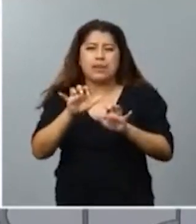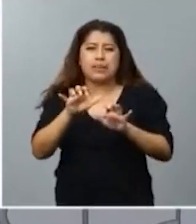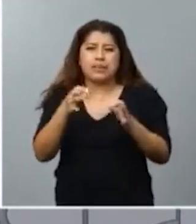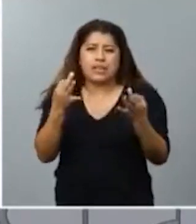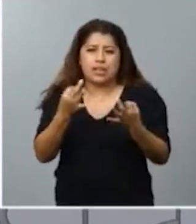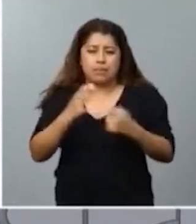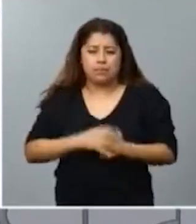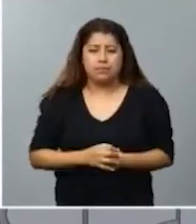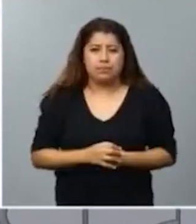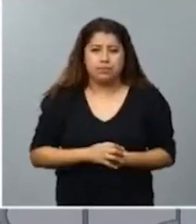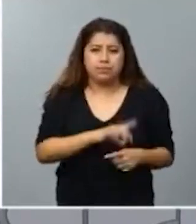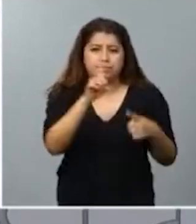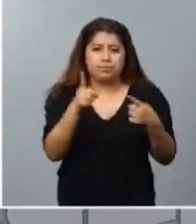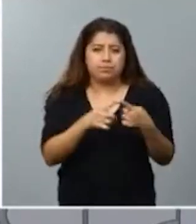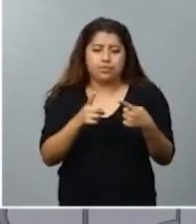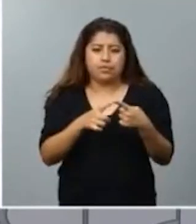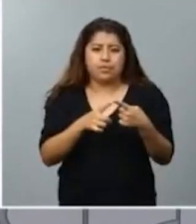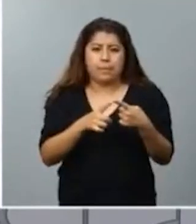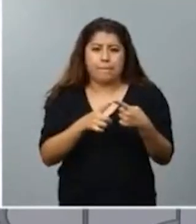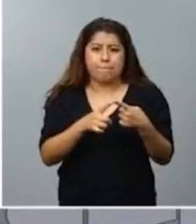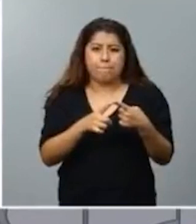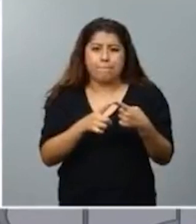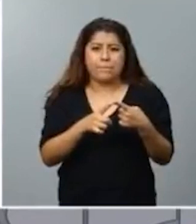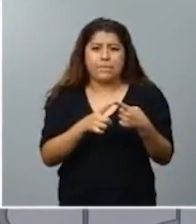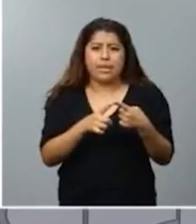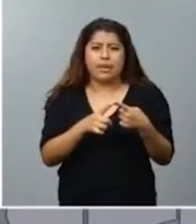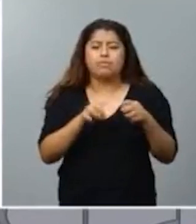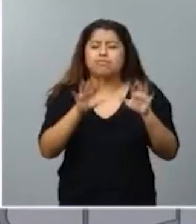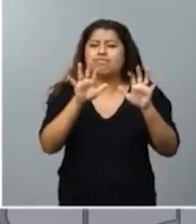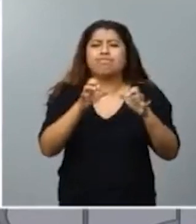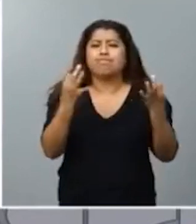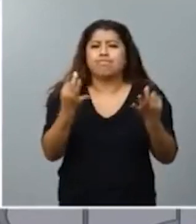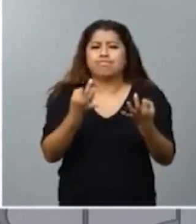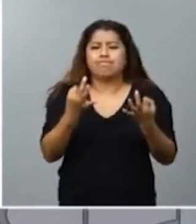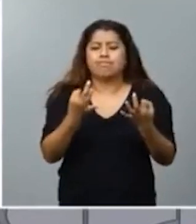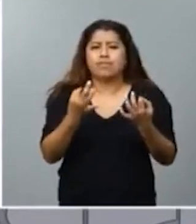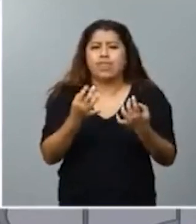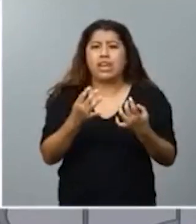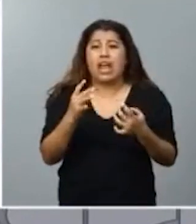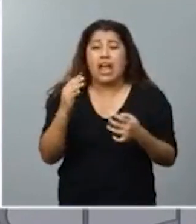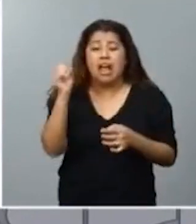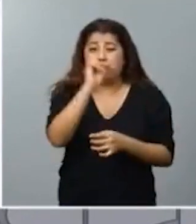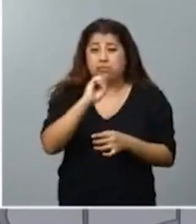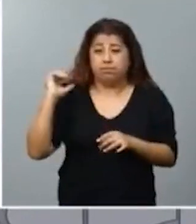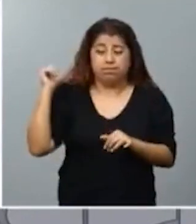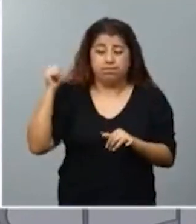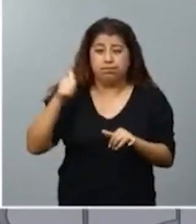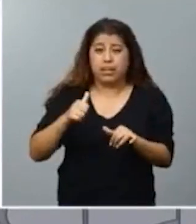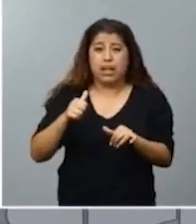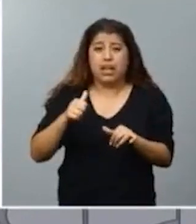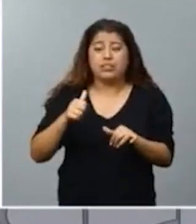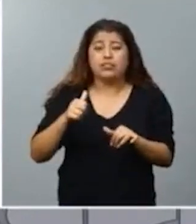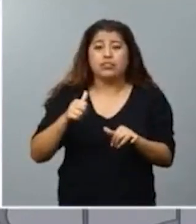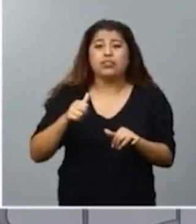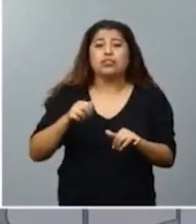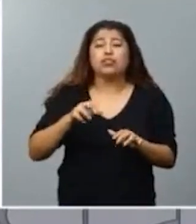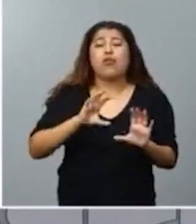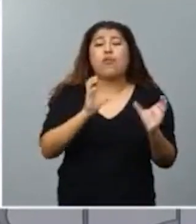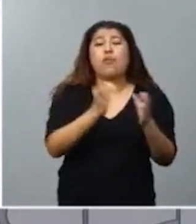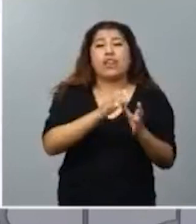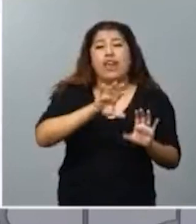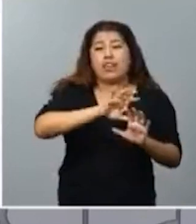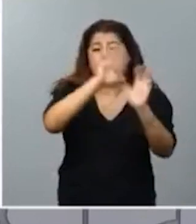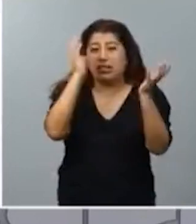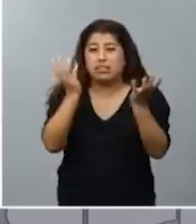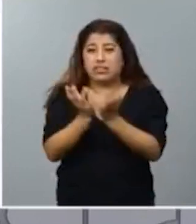Oriente Medio. La primera de estas lecciones es que, en los últimos años, la comunidad internacional ha mirado hacia otro lado.